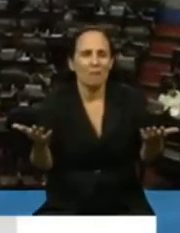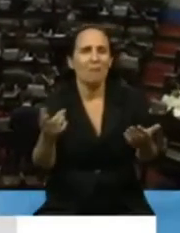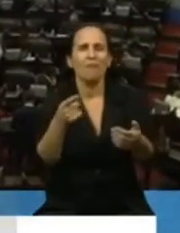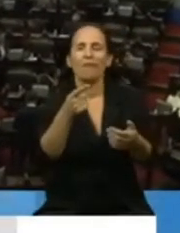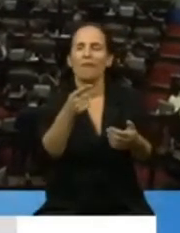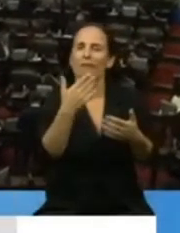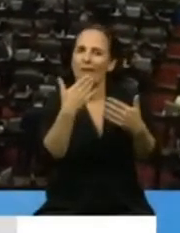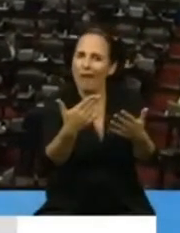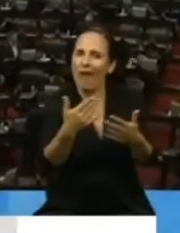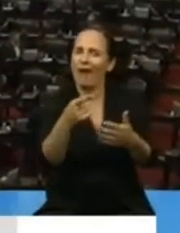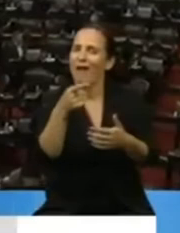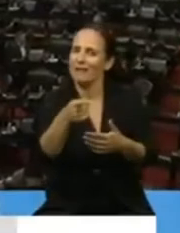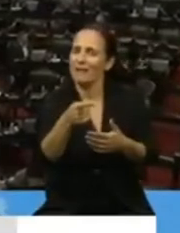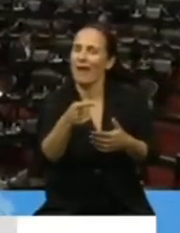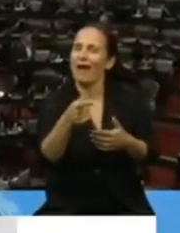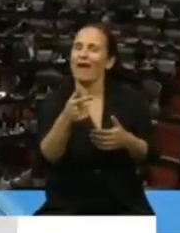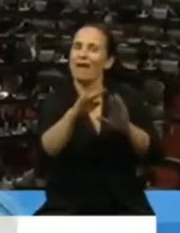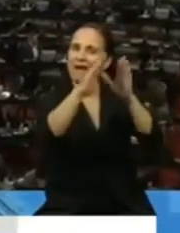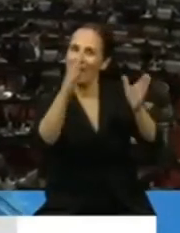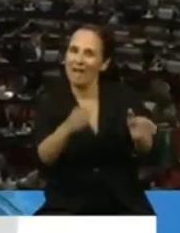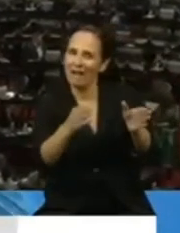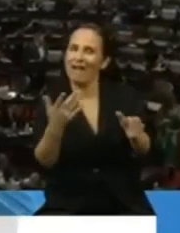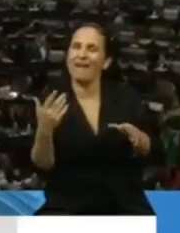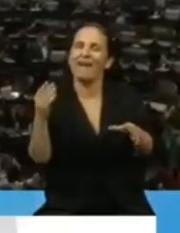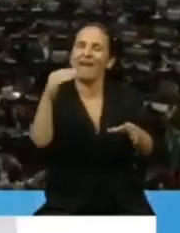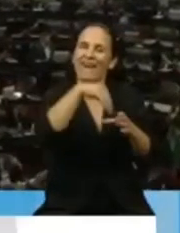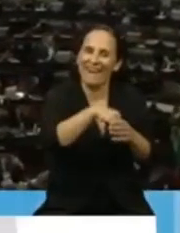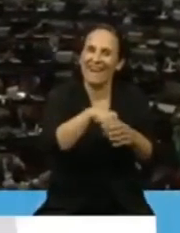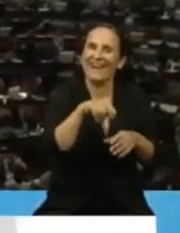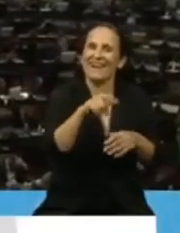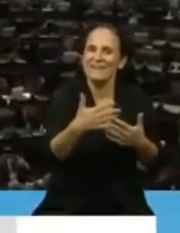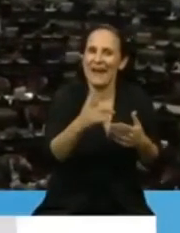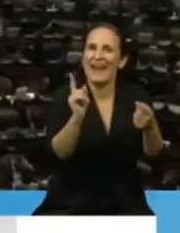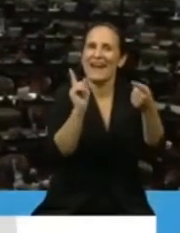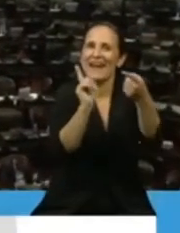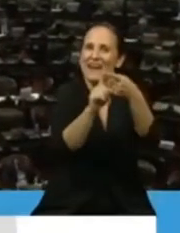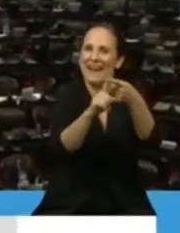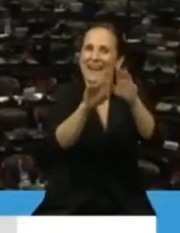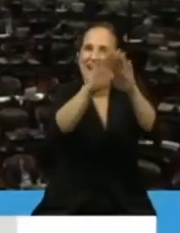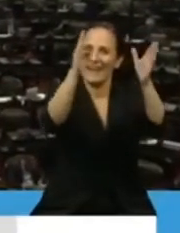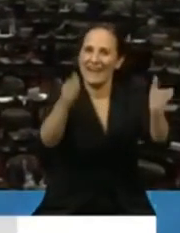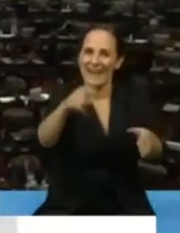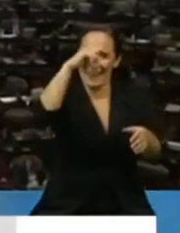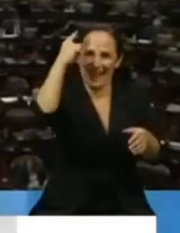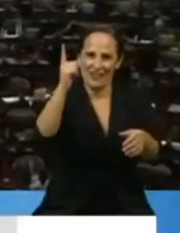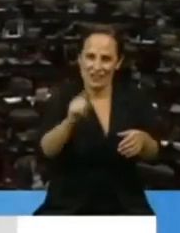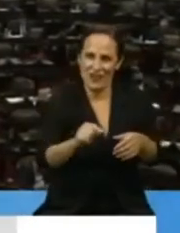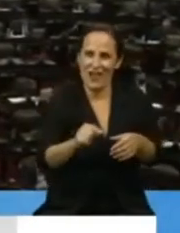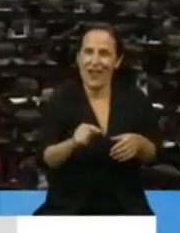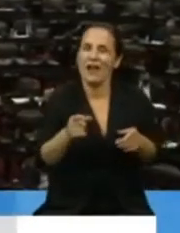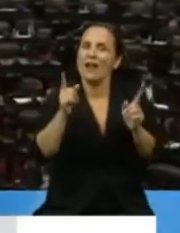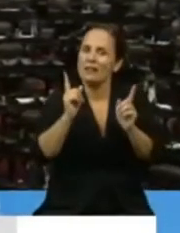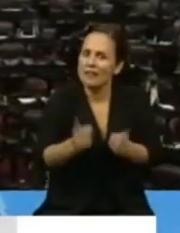los espacios para poder estar en contacto con la legislatura nacional. Y vaya también mi